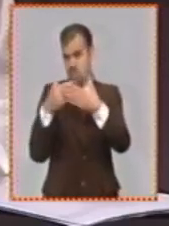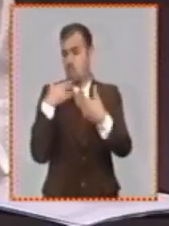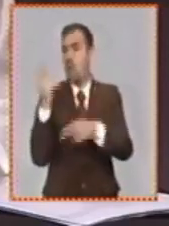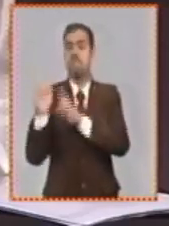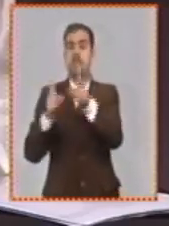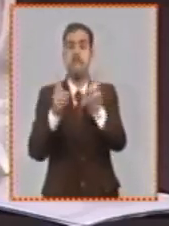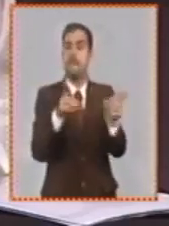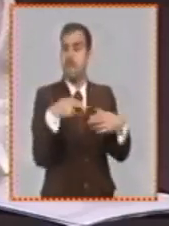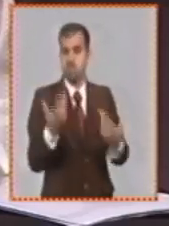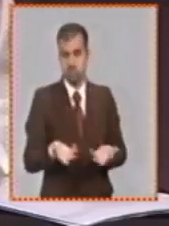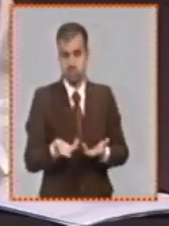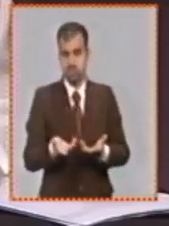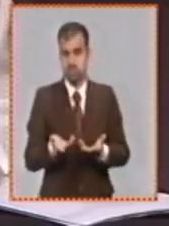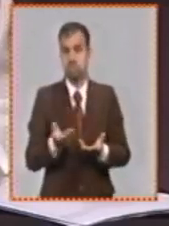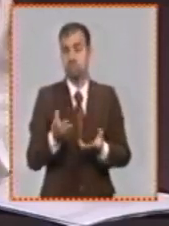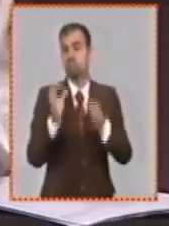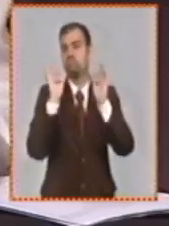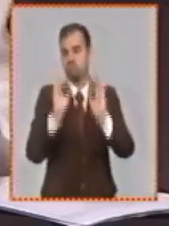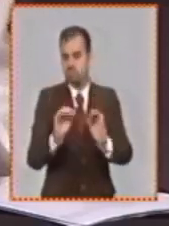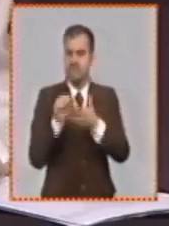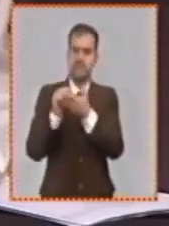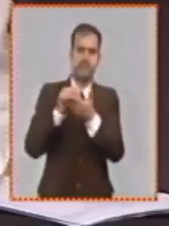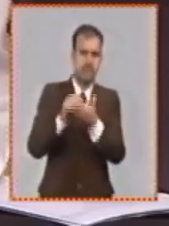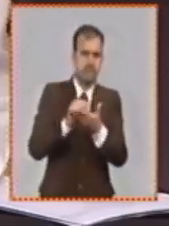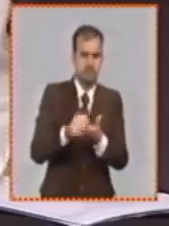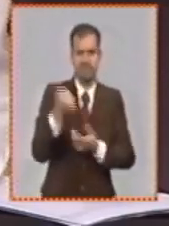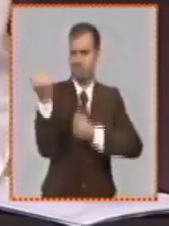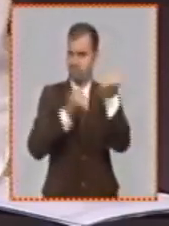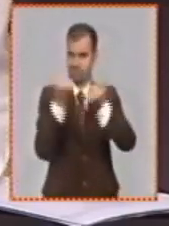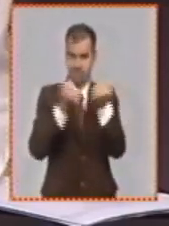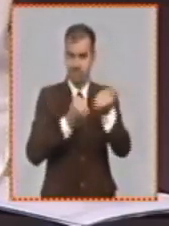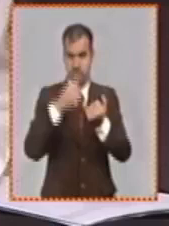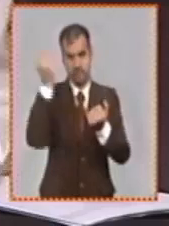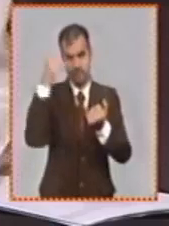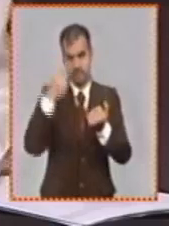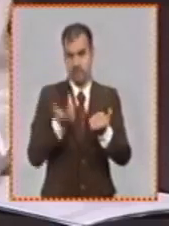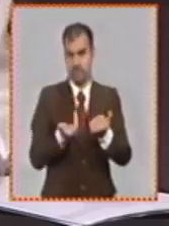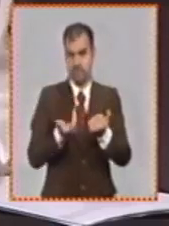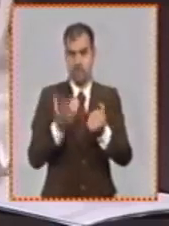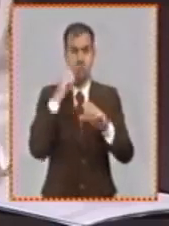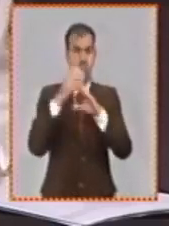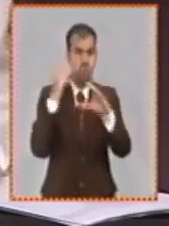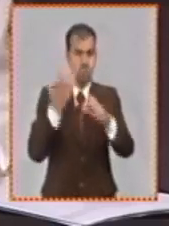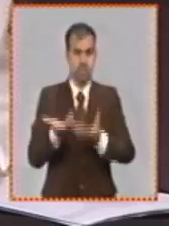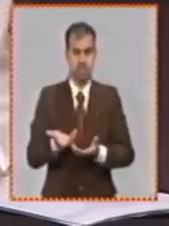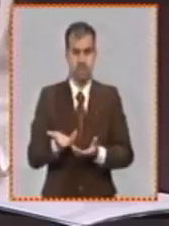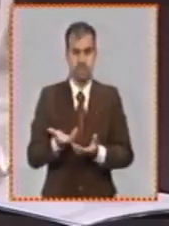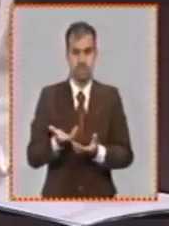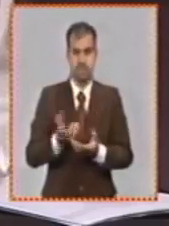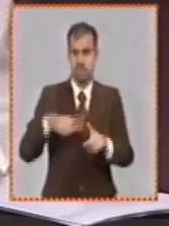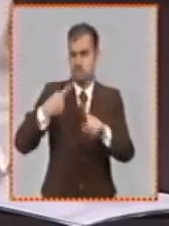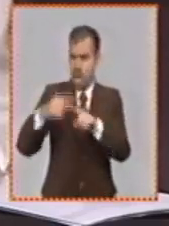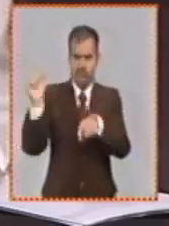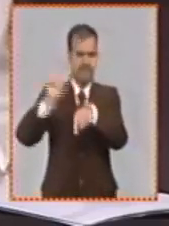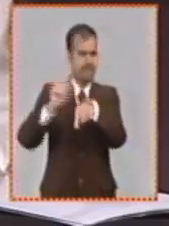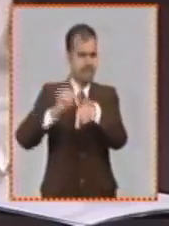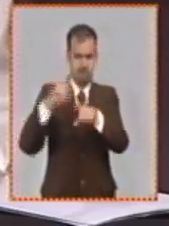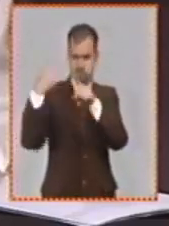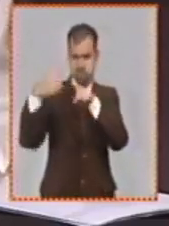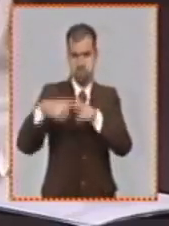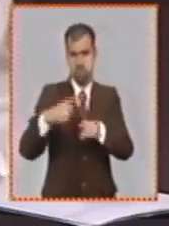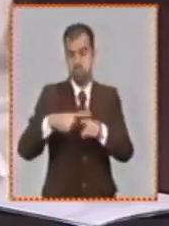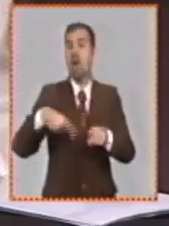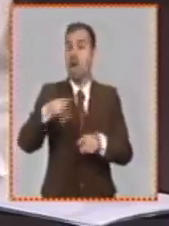atienden o de la subordinación local que establezcan determinados servicios como es el de la transportación de pasajeros que tanto impacto tiene